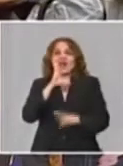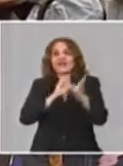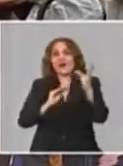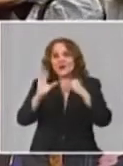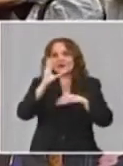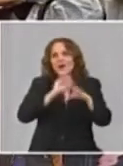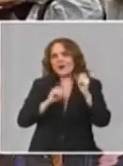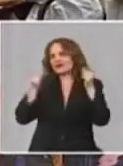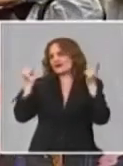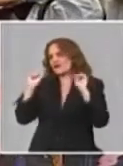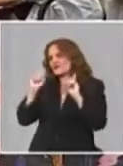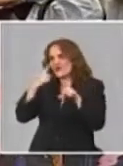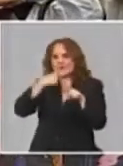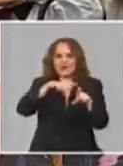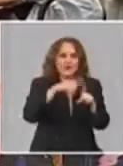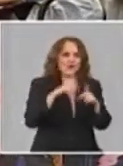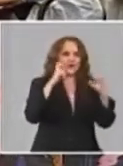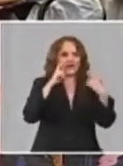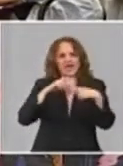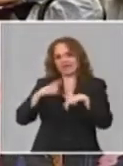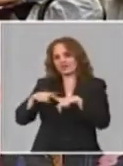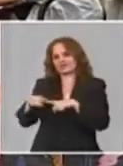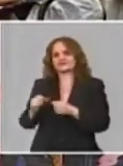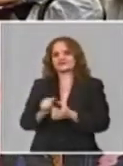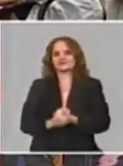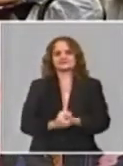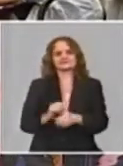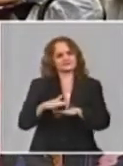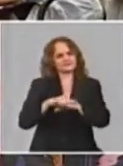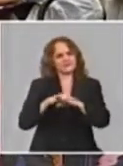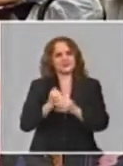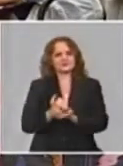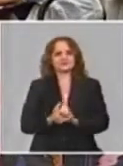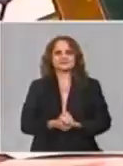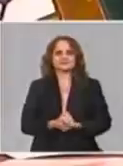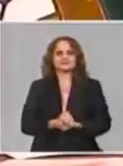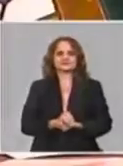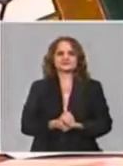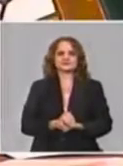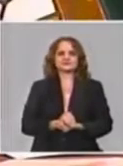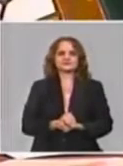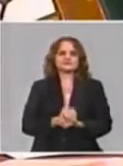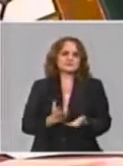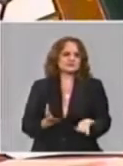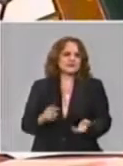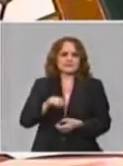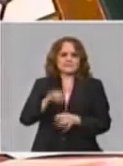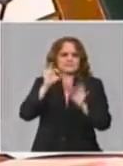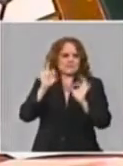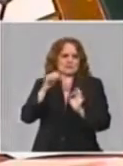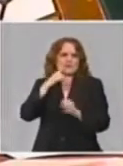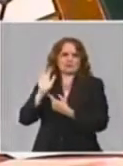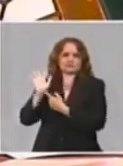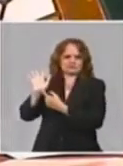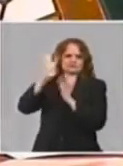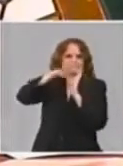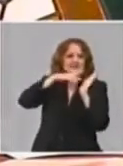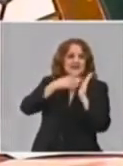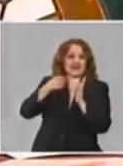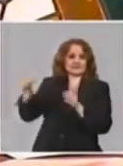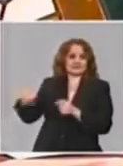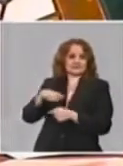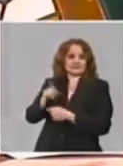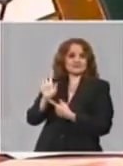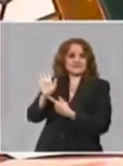Muchas reuniones. Bueno, hay, Liliana, en esta escalera que usted presentaba aquí,